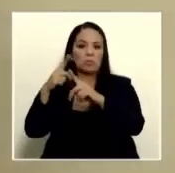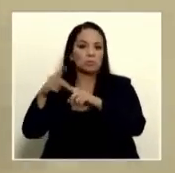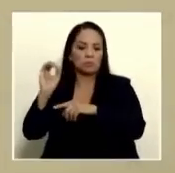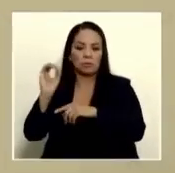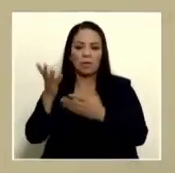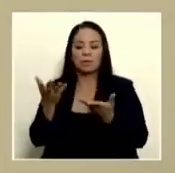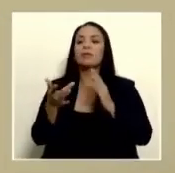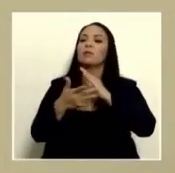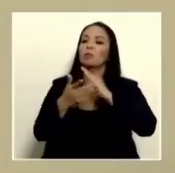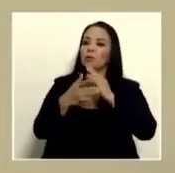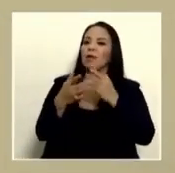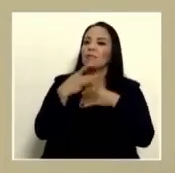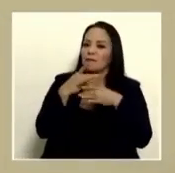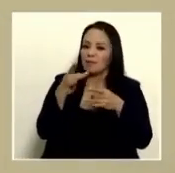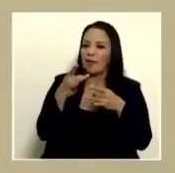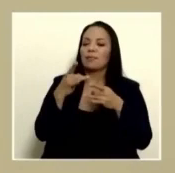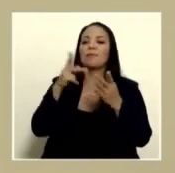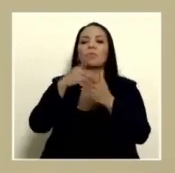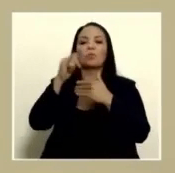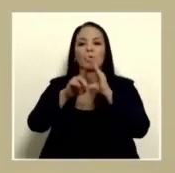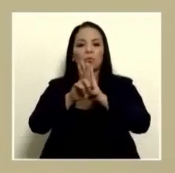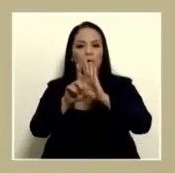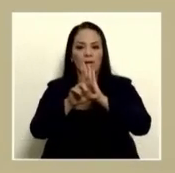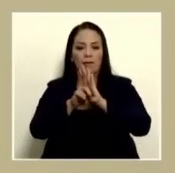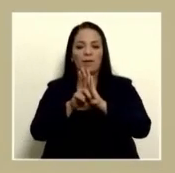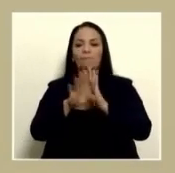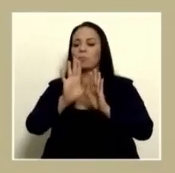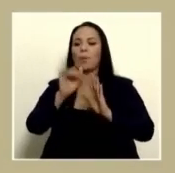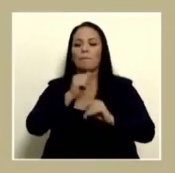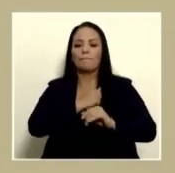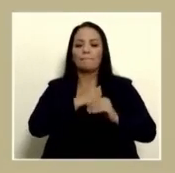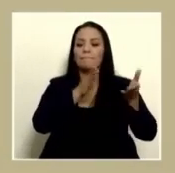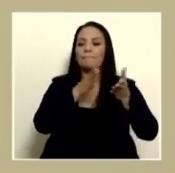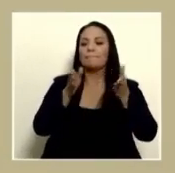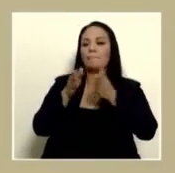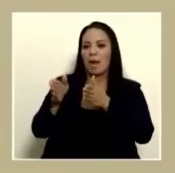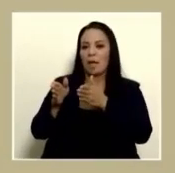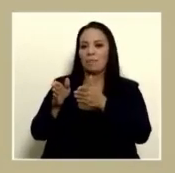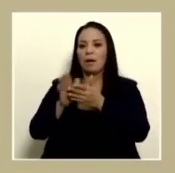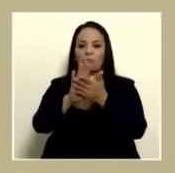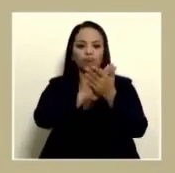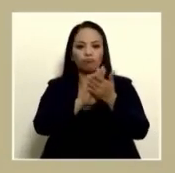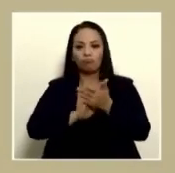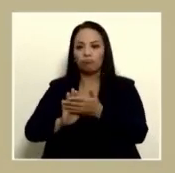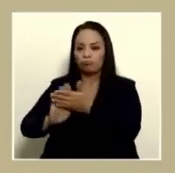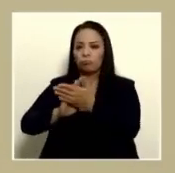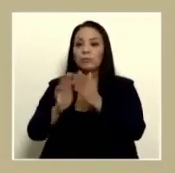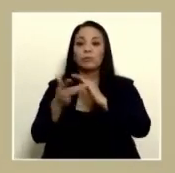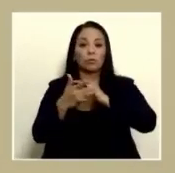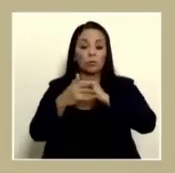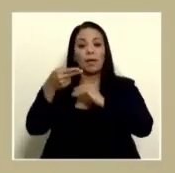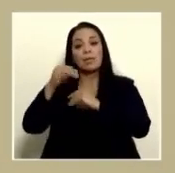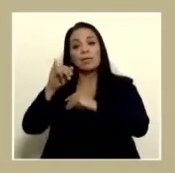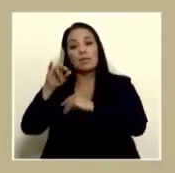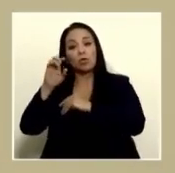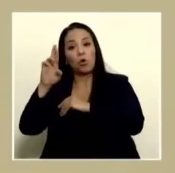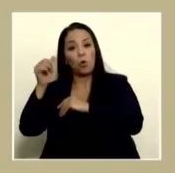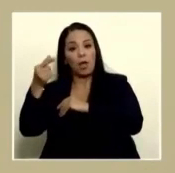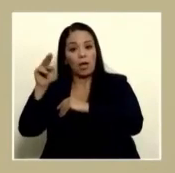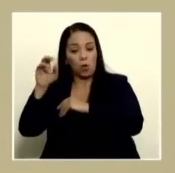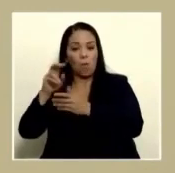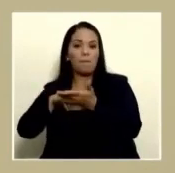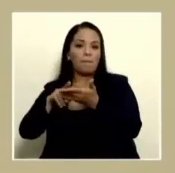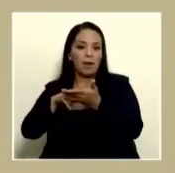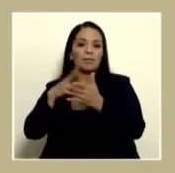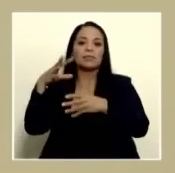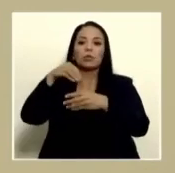ciertamente es interesante en el proyecto de ley perdón en el plan nacional de descarbonización la tecnología de hidrógeno verde se incluye en el largo